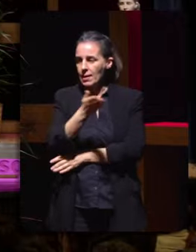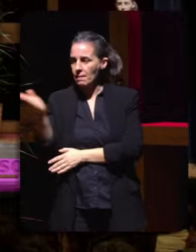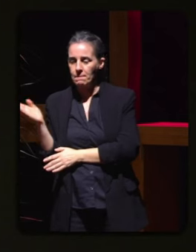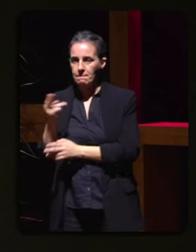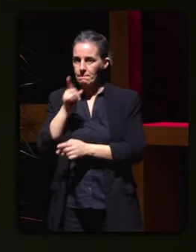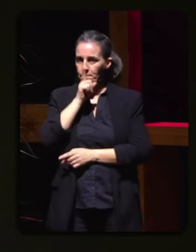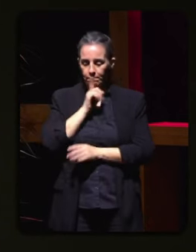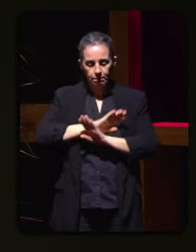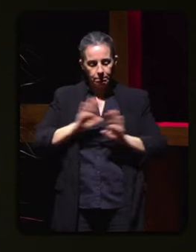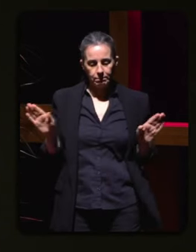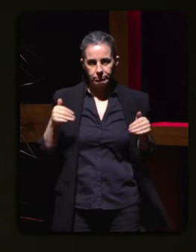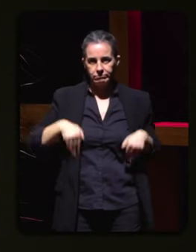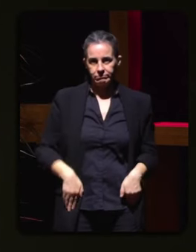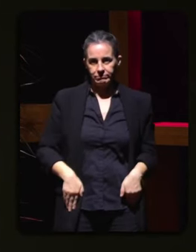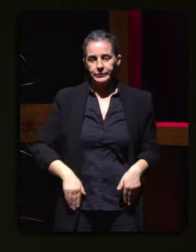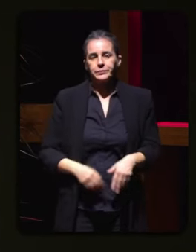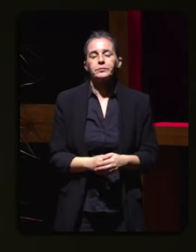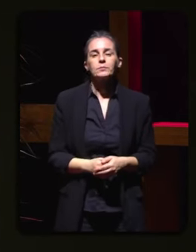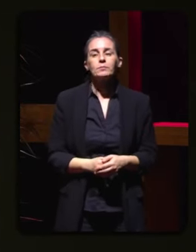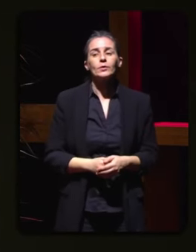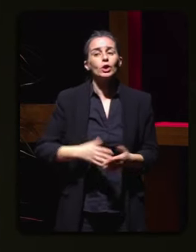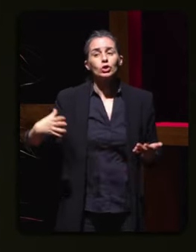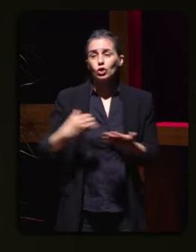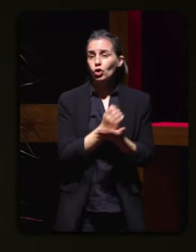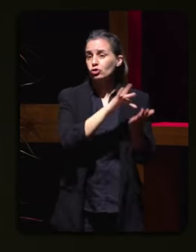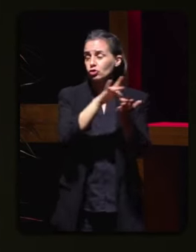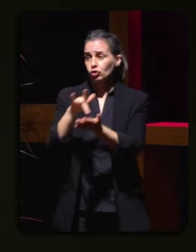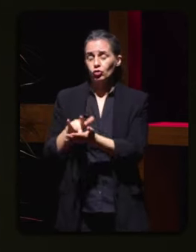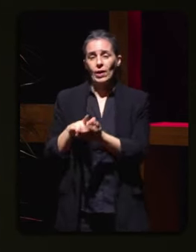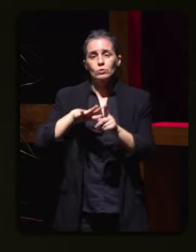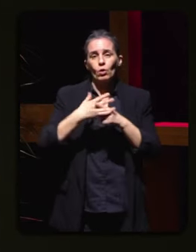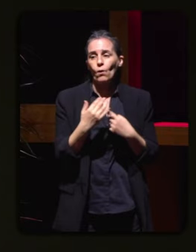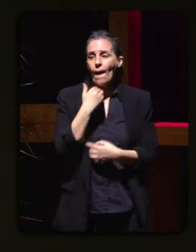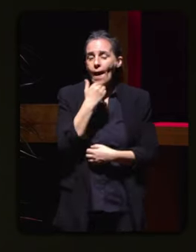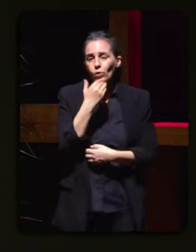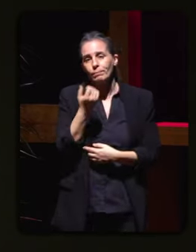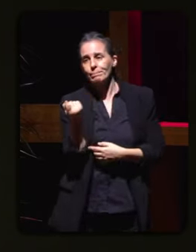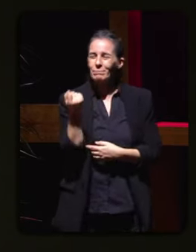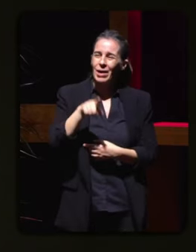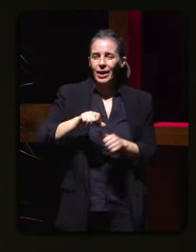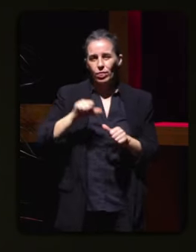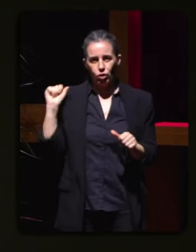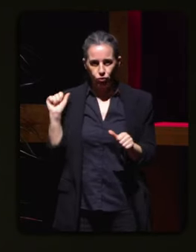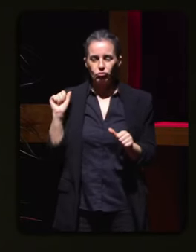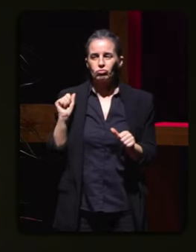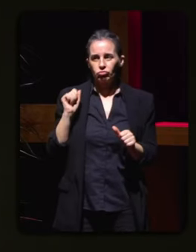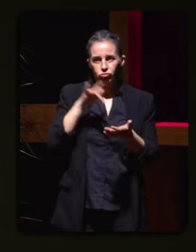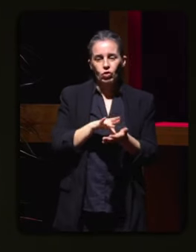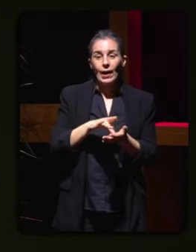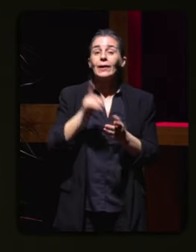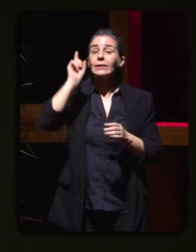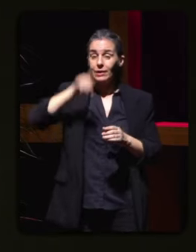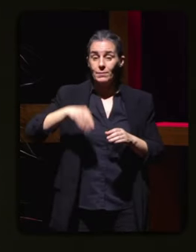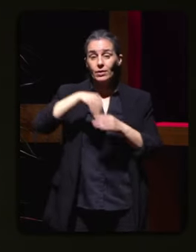importancia todas vivimos en algún momento ou algún tipo de situacións parecidas tamén se dan no xornalismo